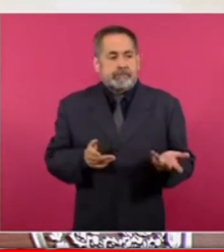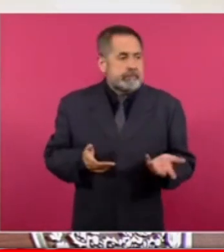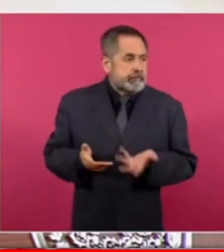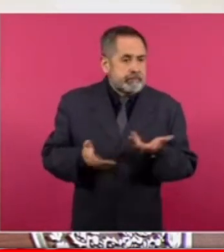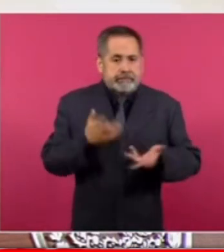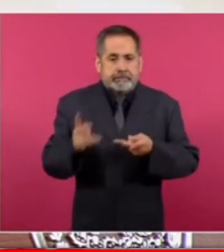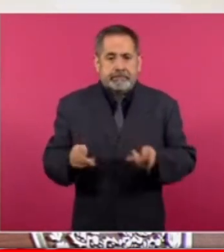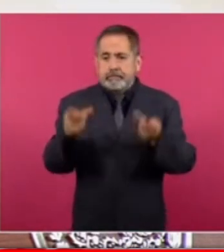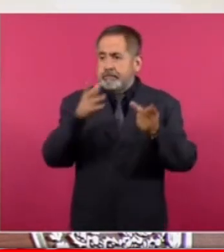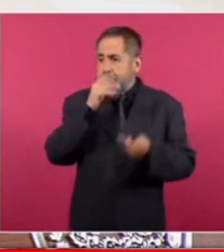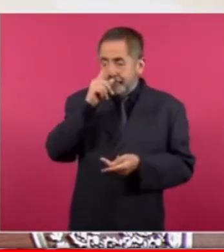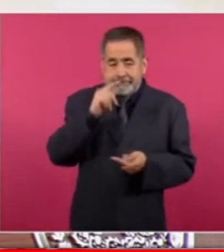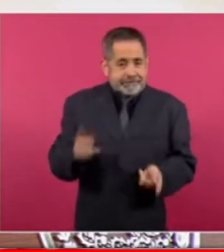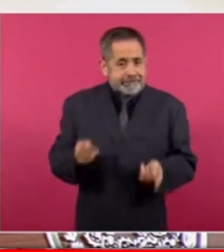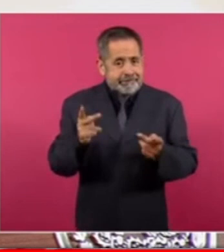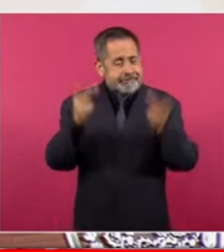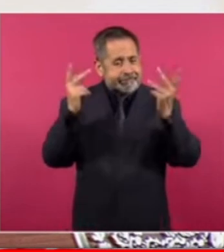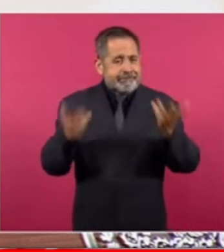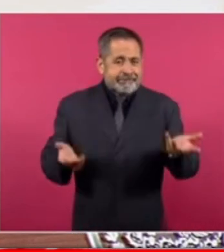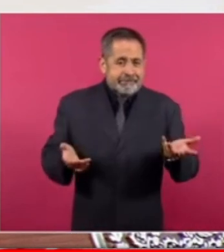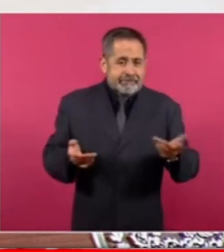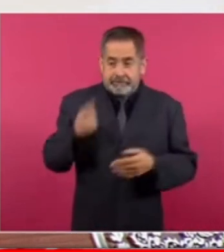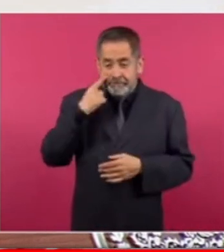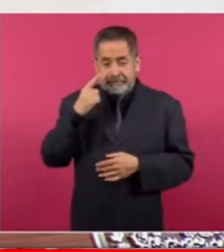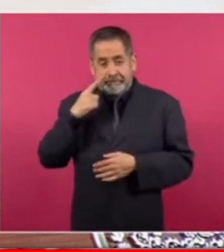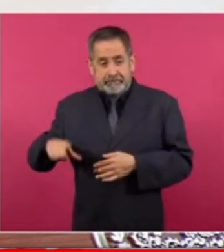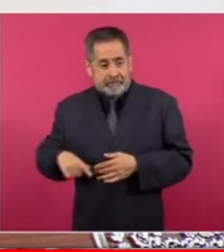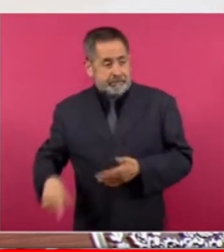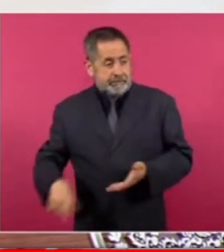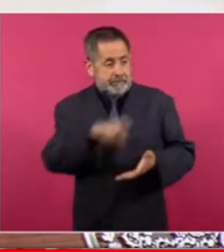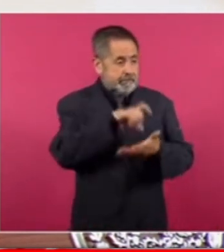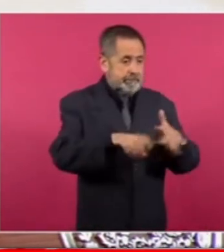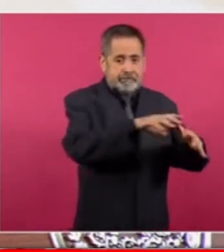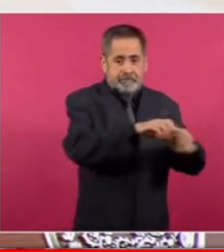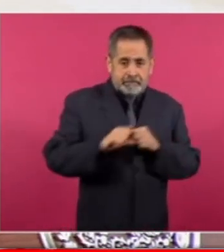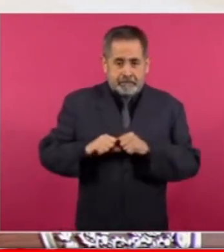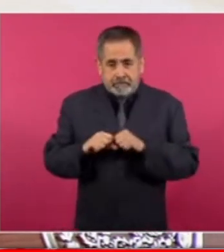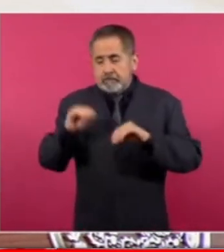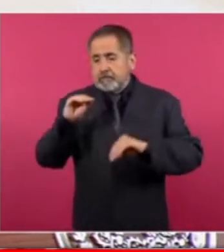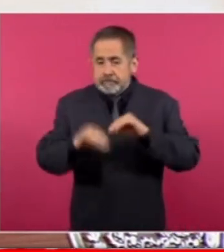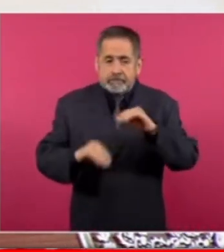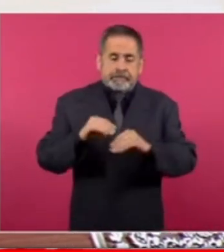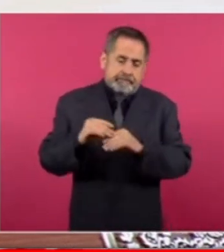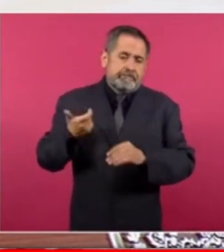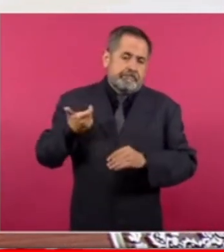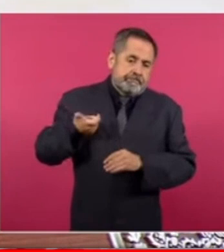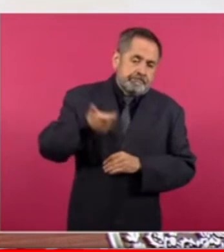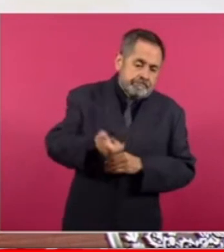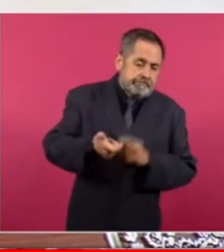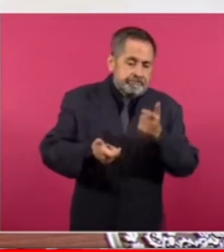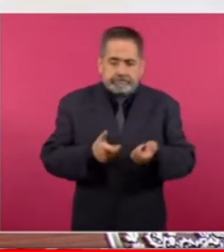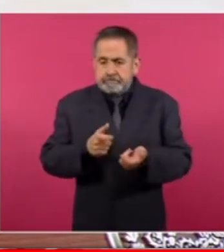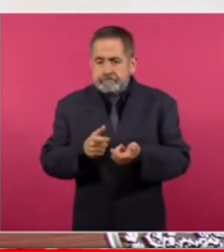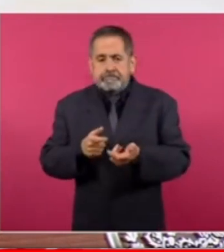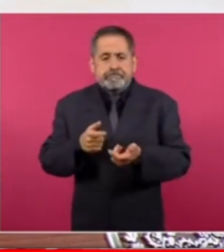no se puede vender porque además después de que lo compraron invirtieron en